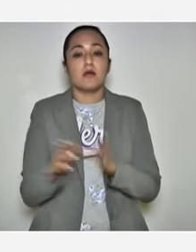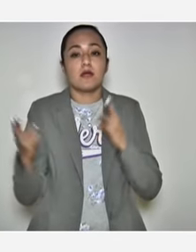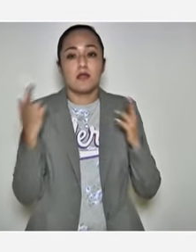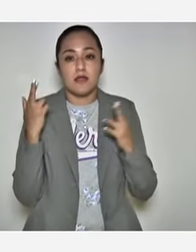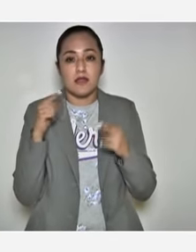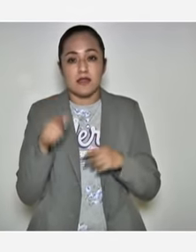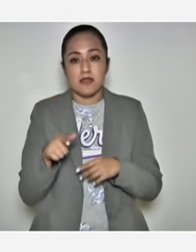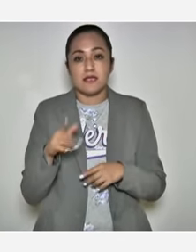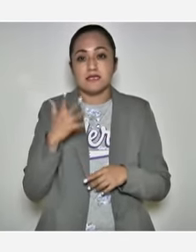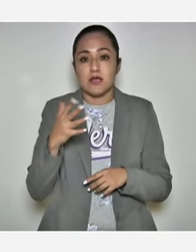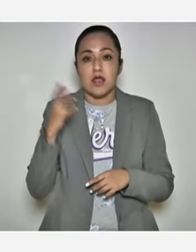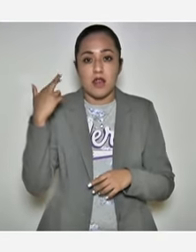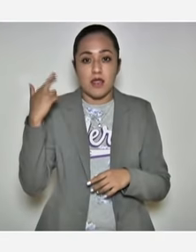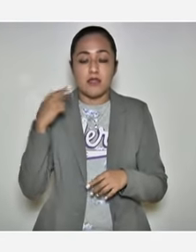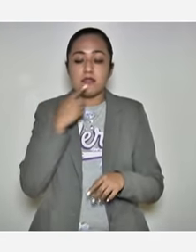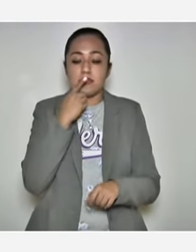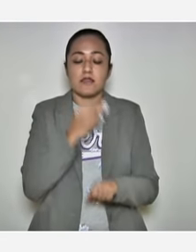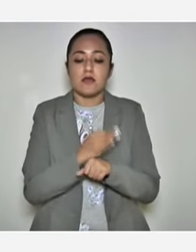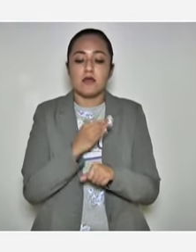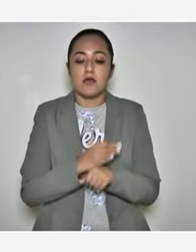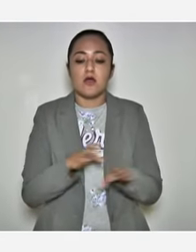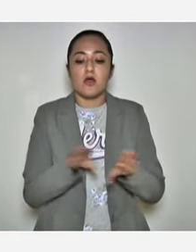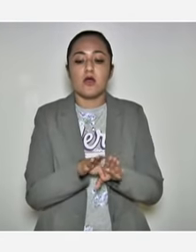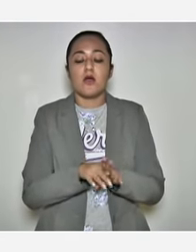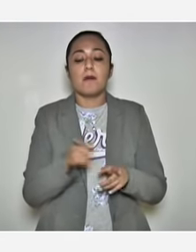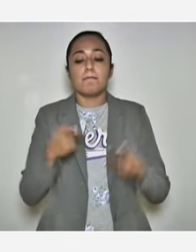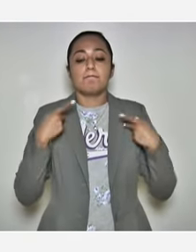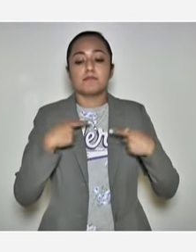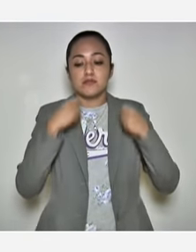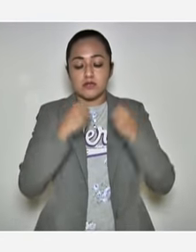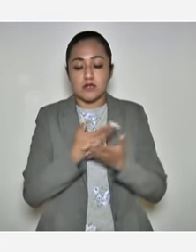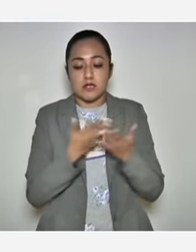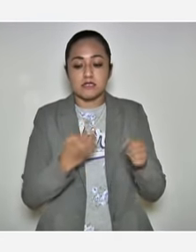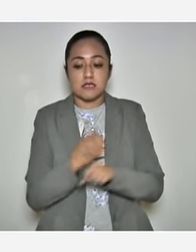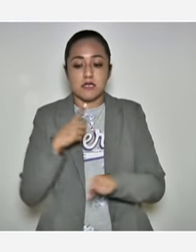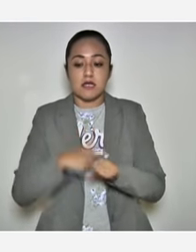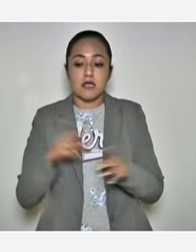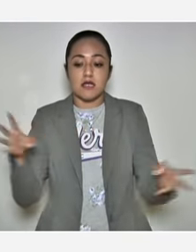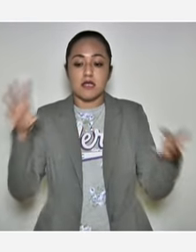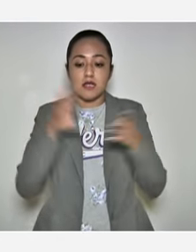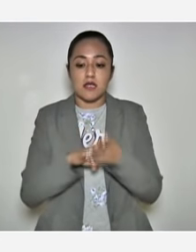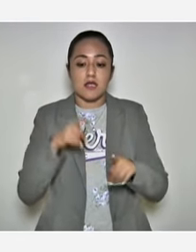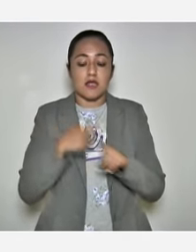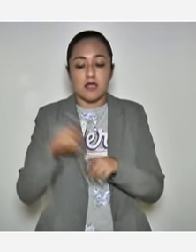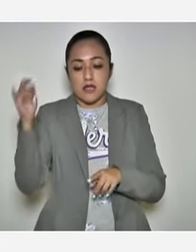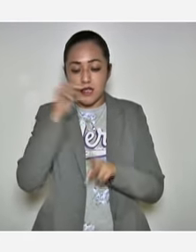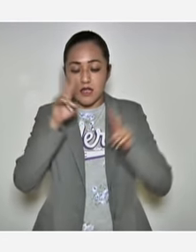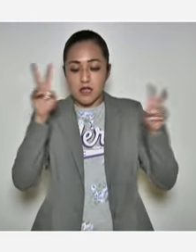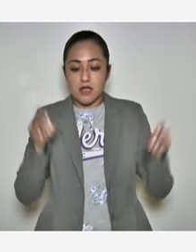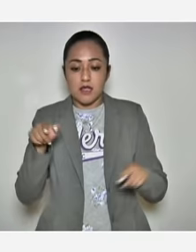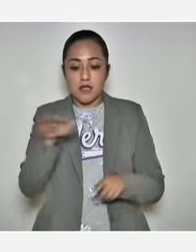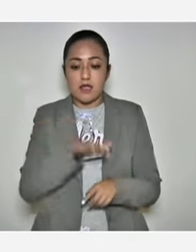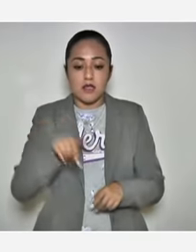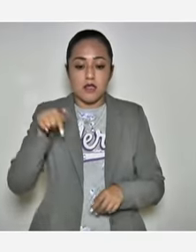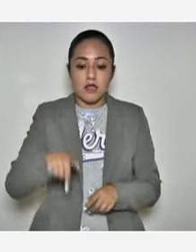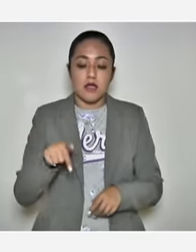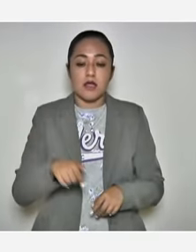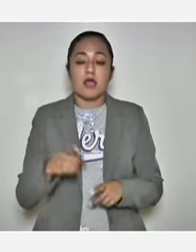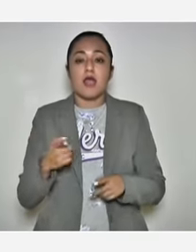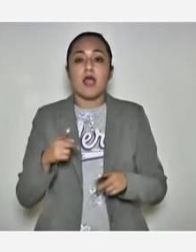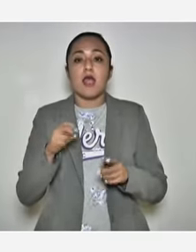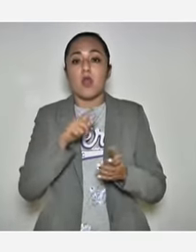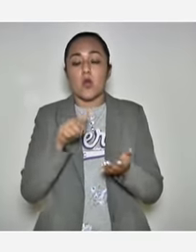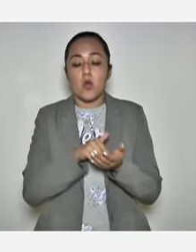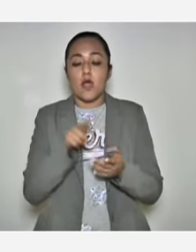Radio, bueno, se informa que elementos de seguridad pública estatal detuvieron al jefe de la base de operaciones de Esperanza.